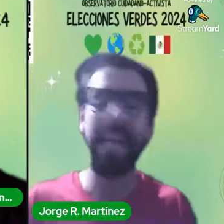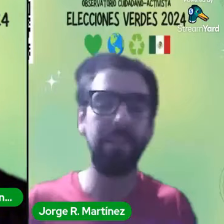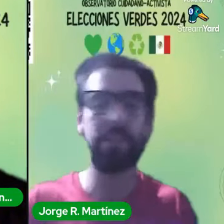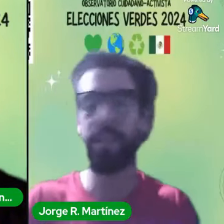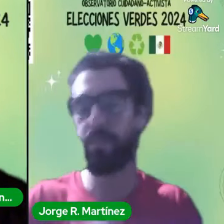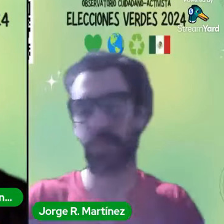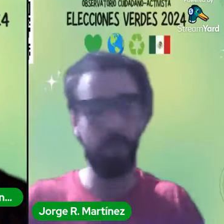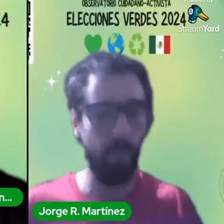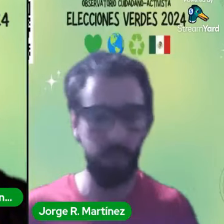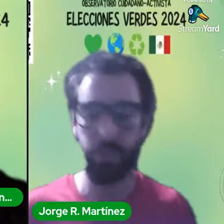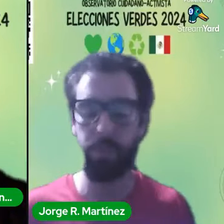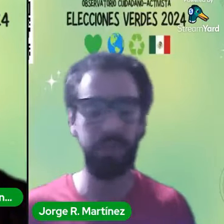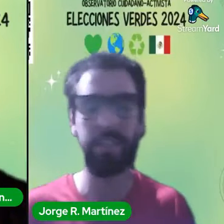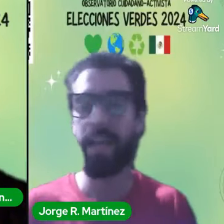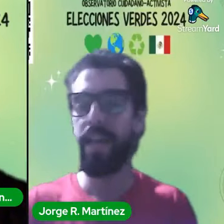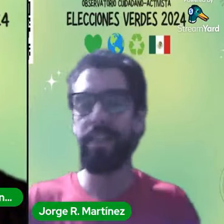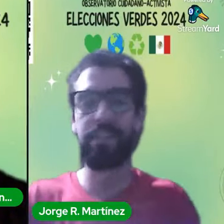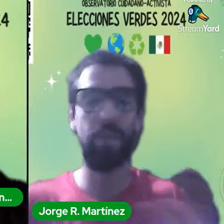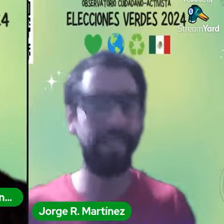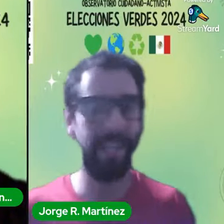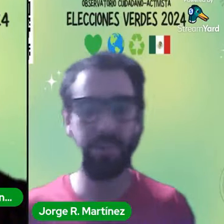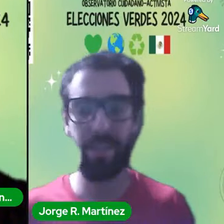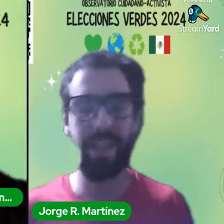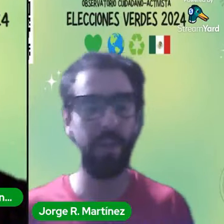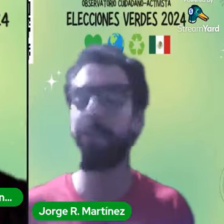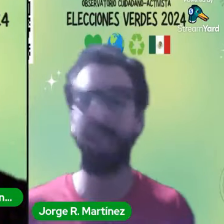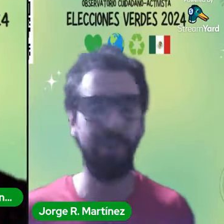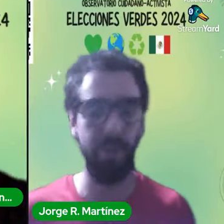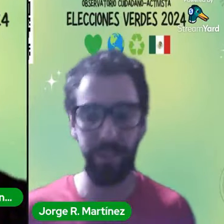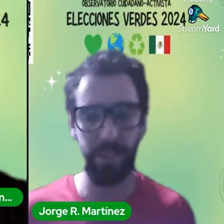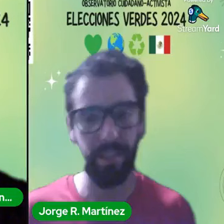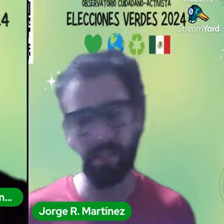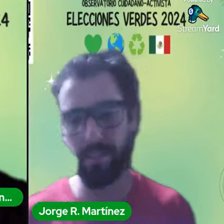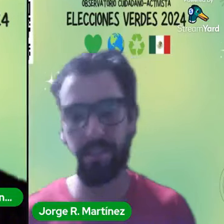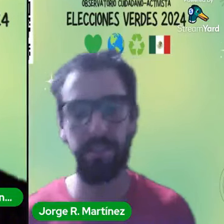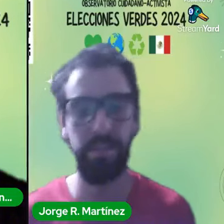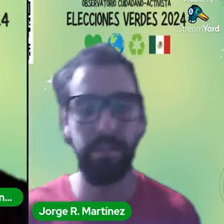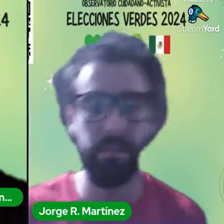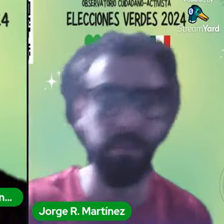separados y cuestiones desconectadas una de la otra porque no lo está